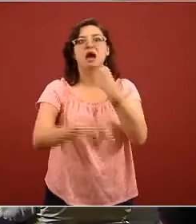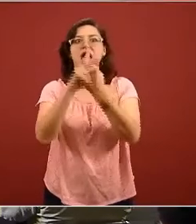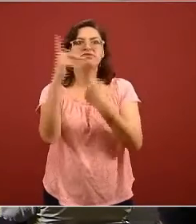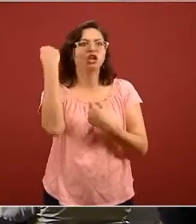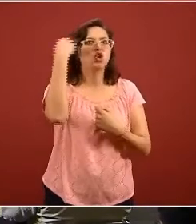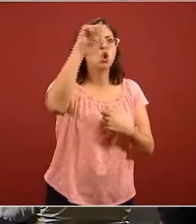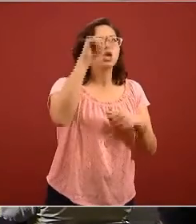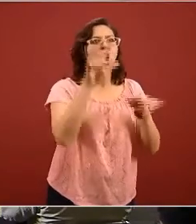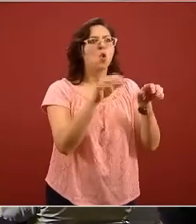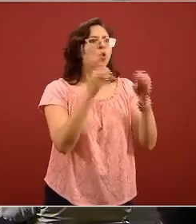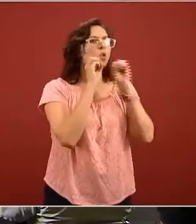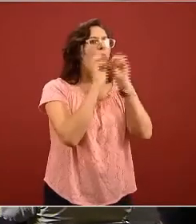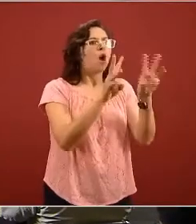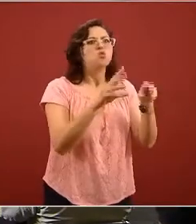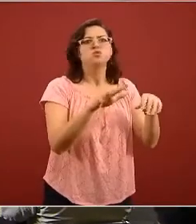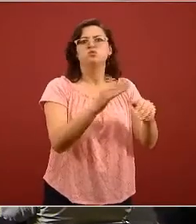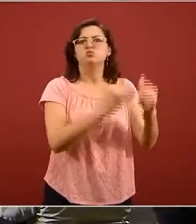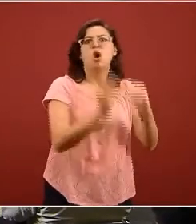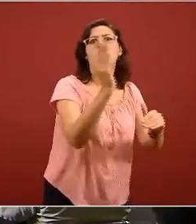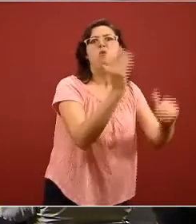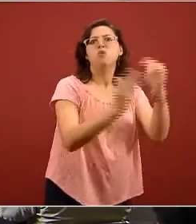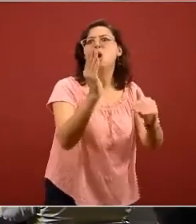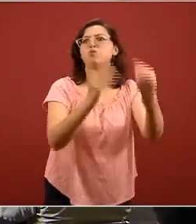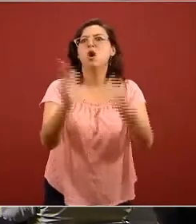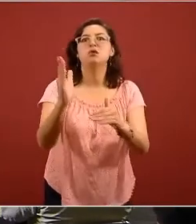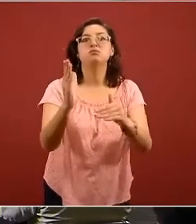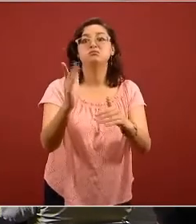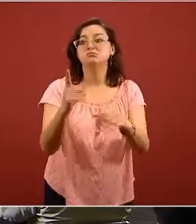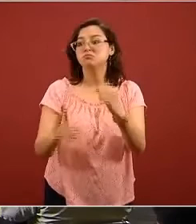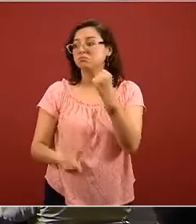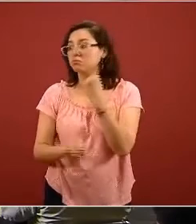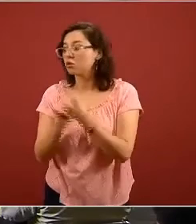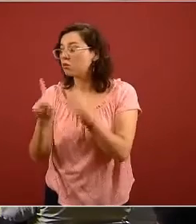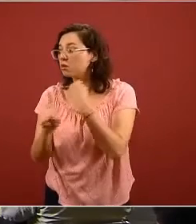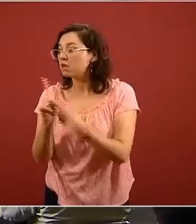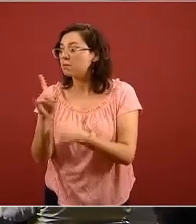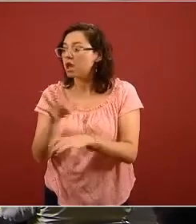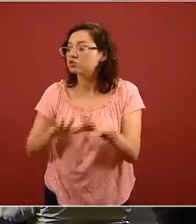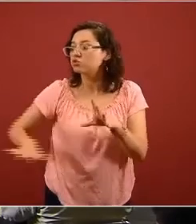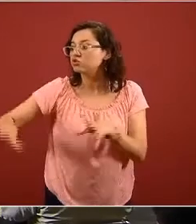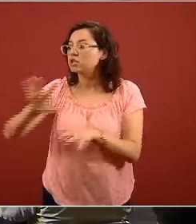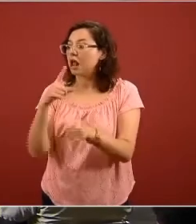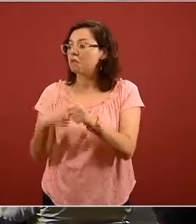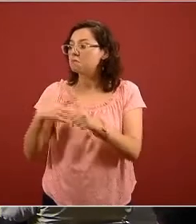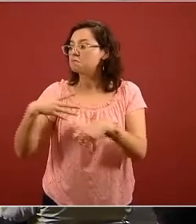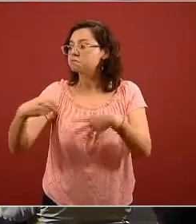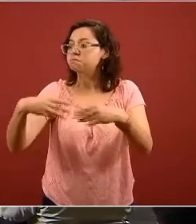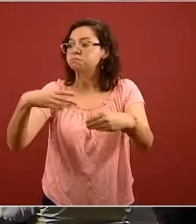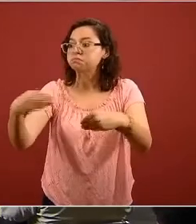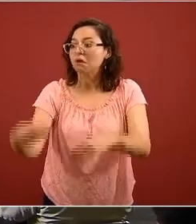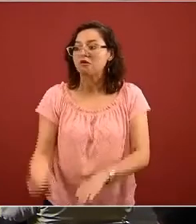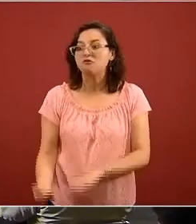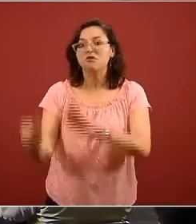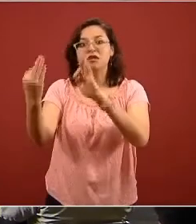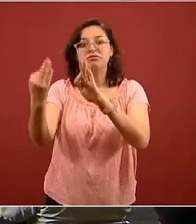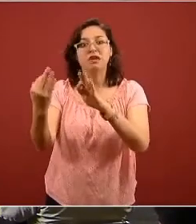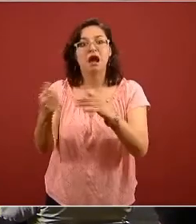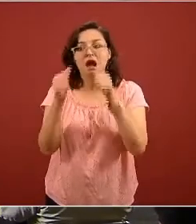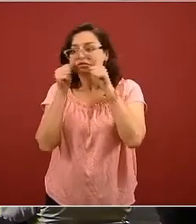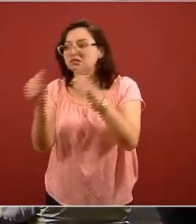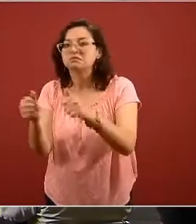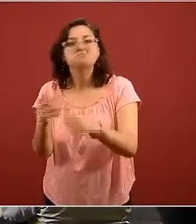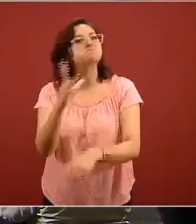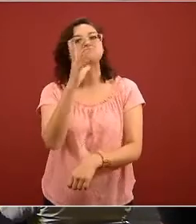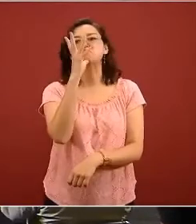Unidos no están pudiendo hacer frente a un reto como este y están en aquel país desgraciadamente muriendo